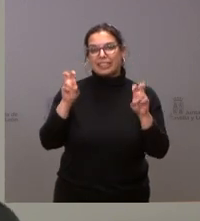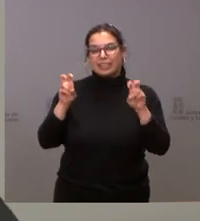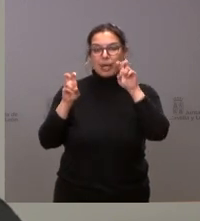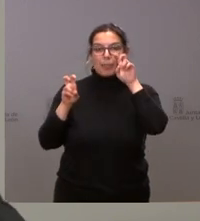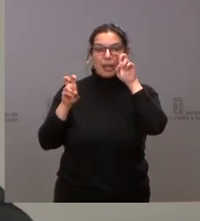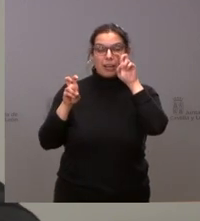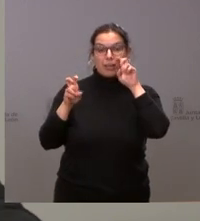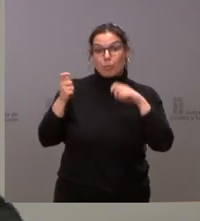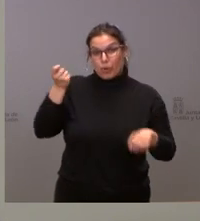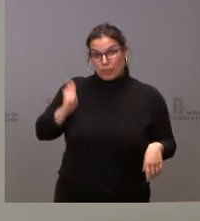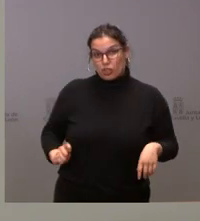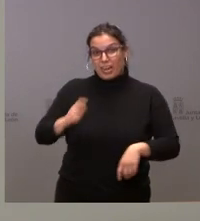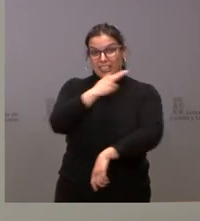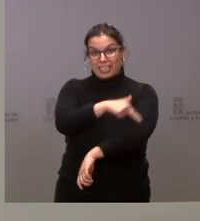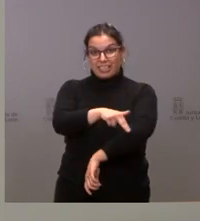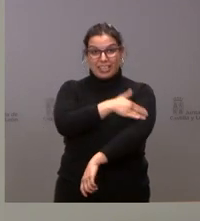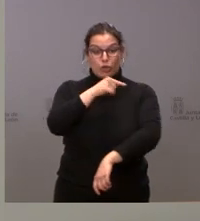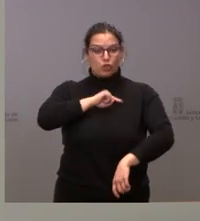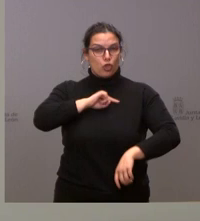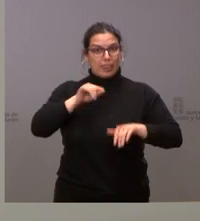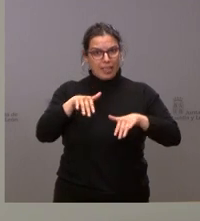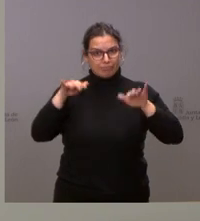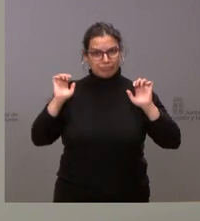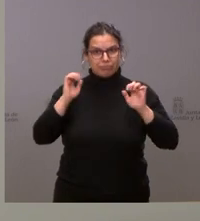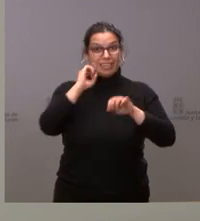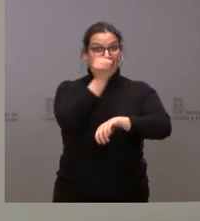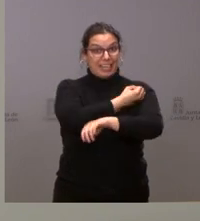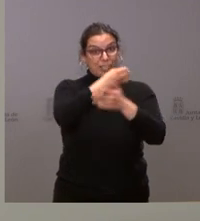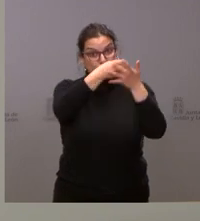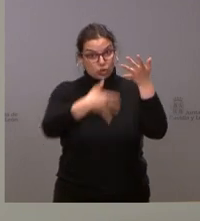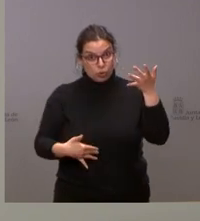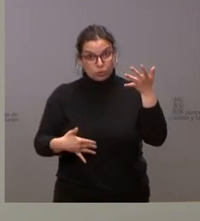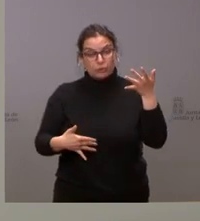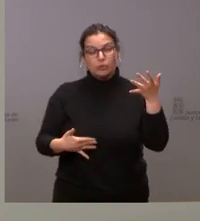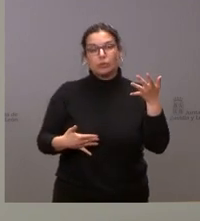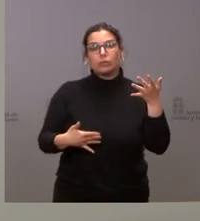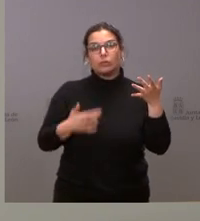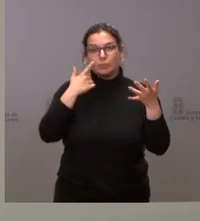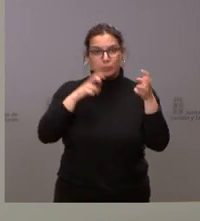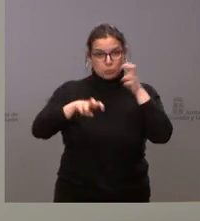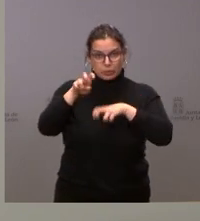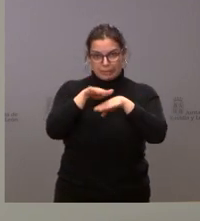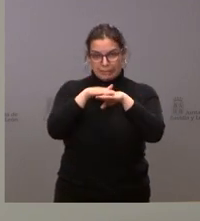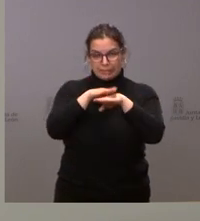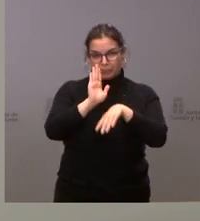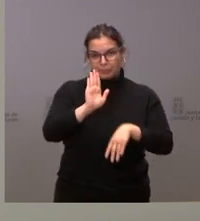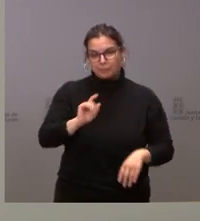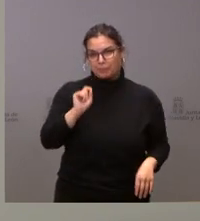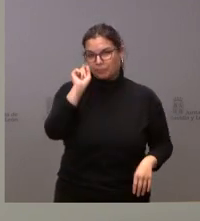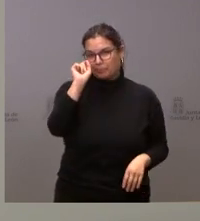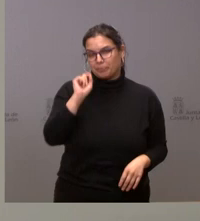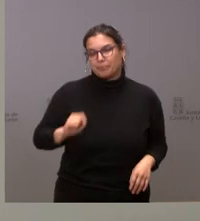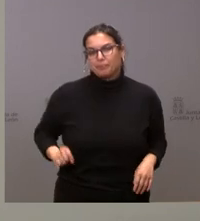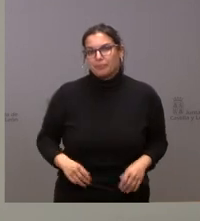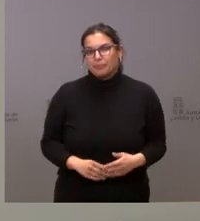objeciones de conciencia, pues si me disculpa un momento, que